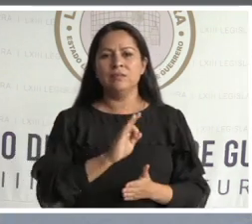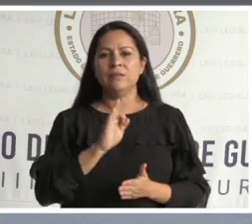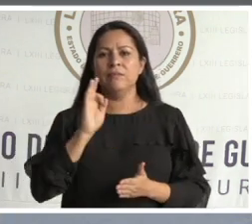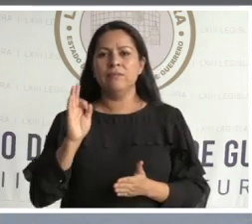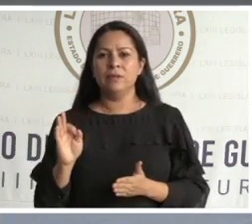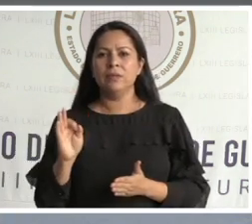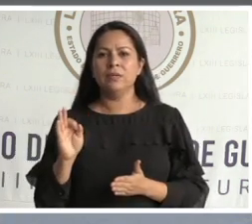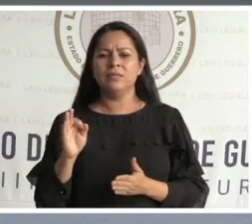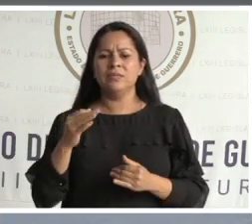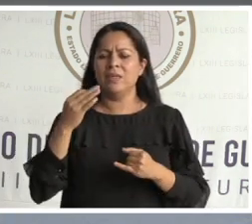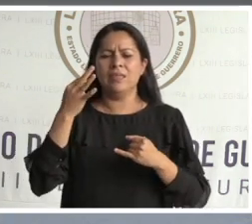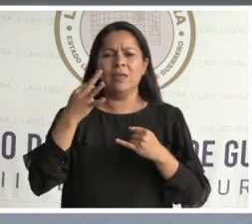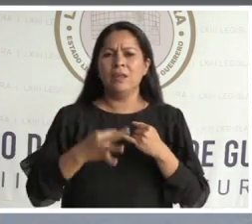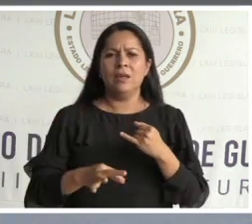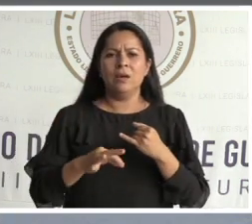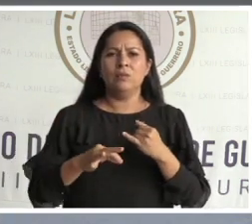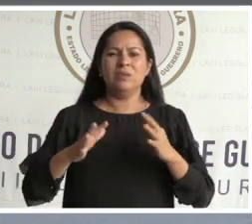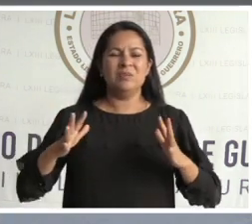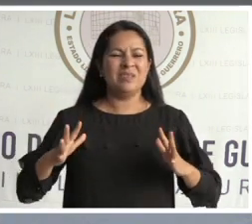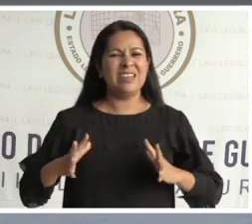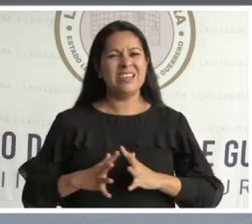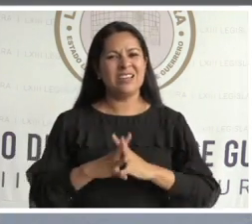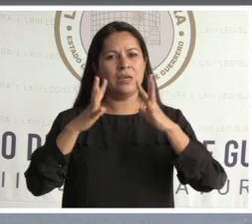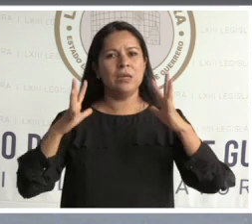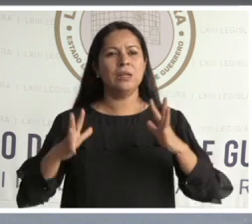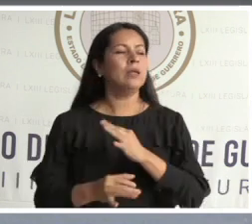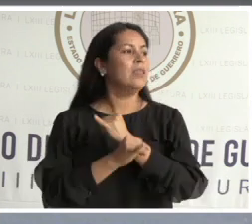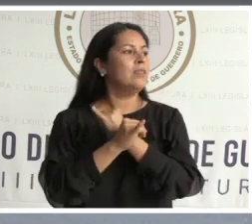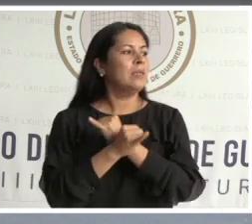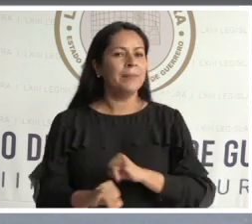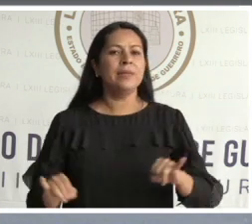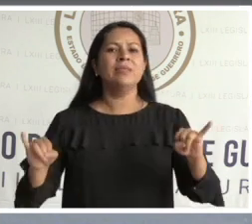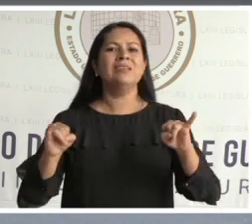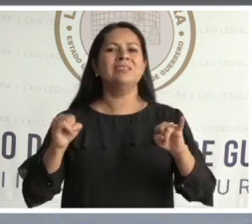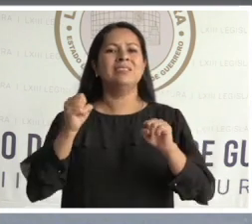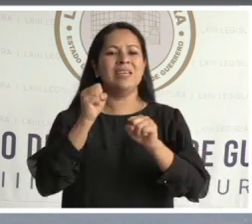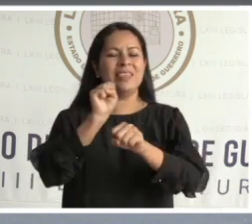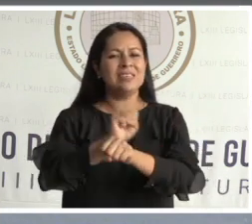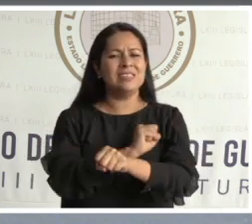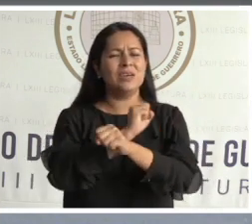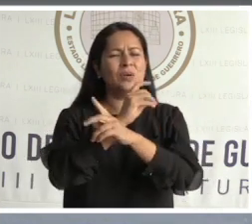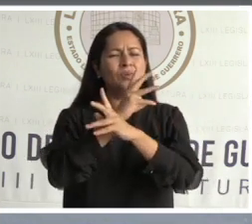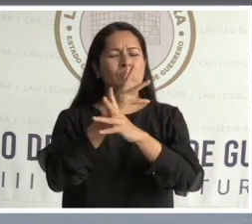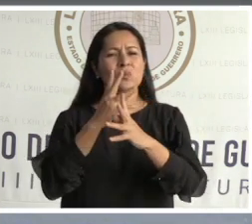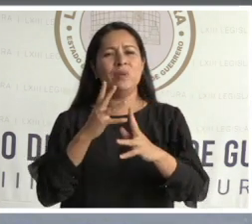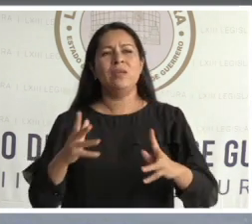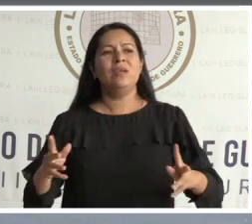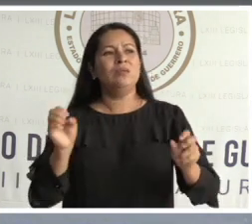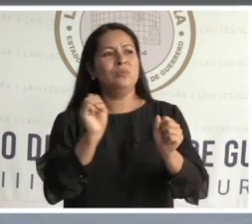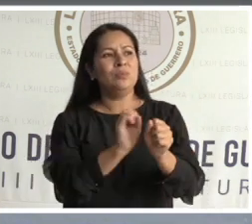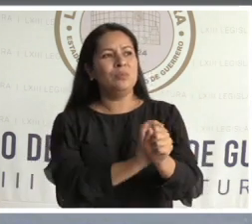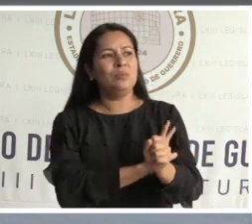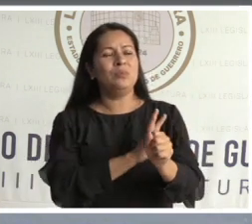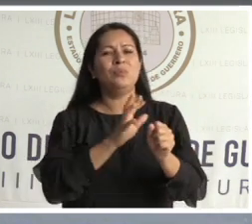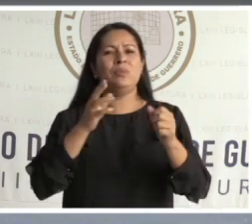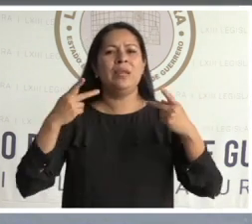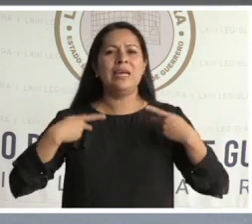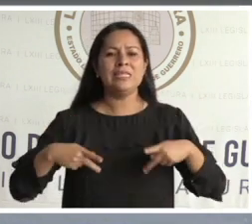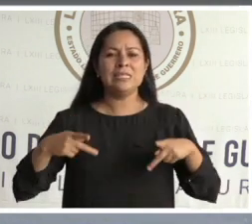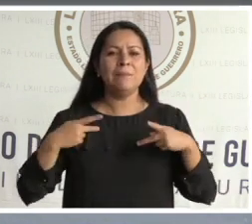culminación de nuestra guerra de independencia y de derramamiento de sangre de todas y todos aquellos